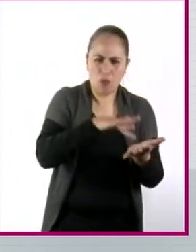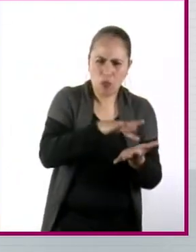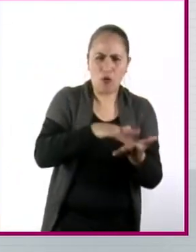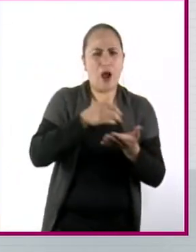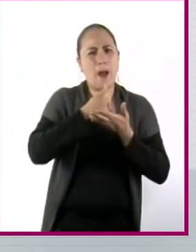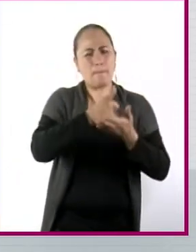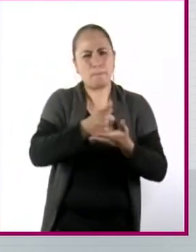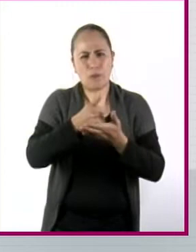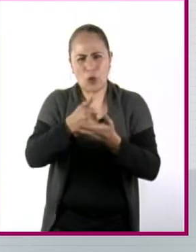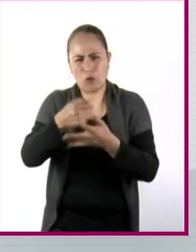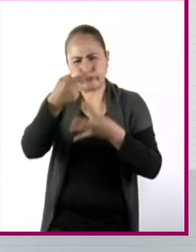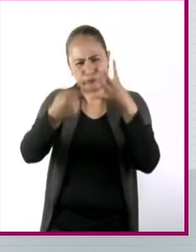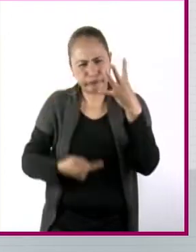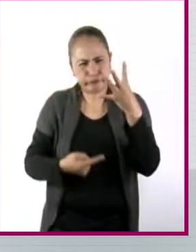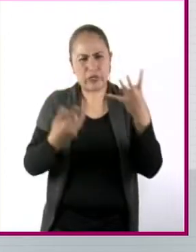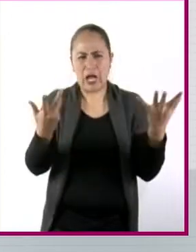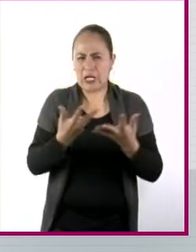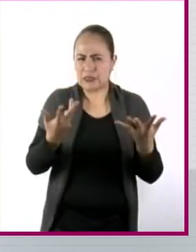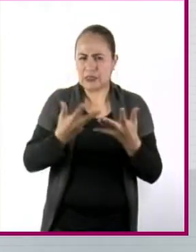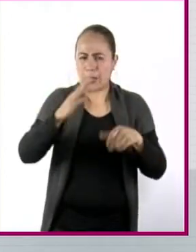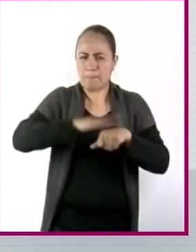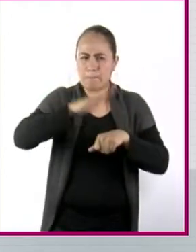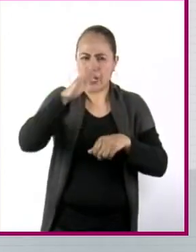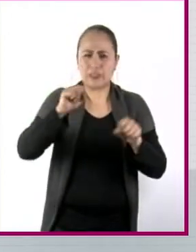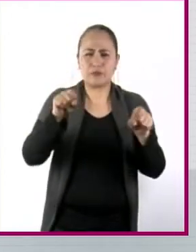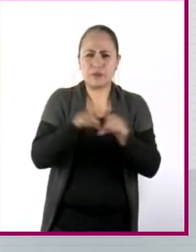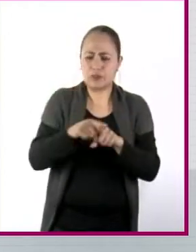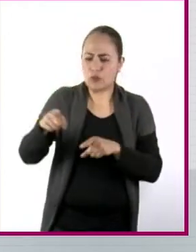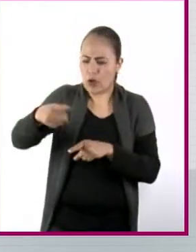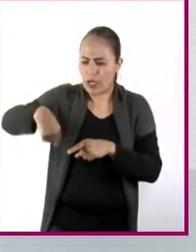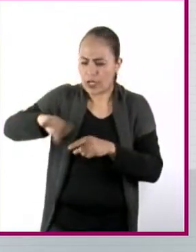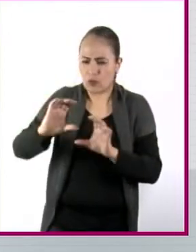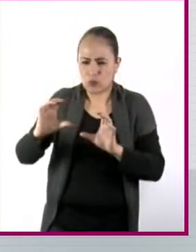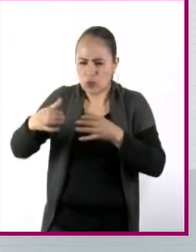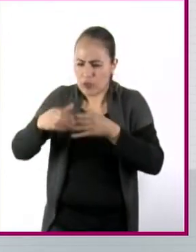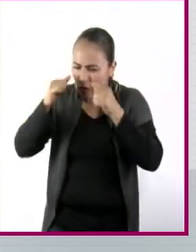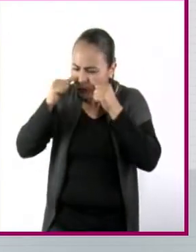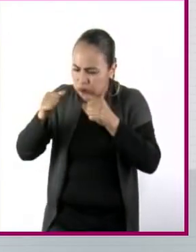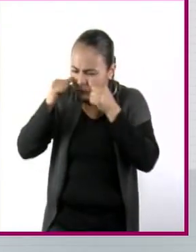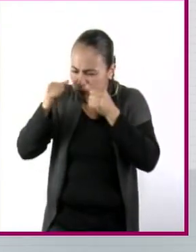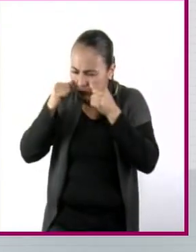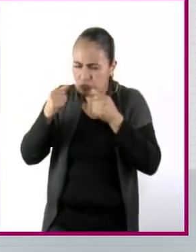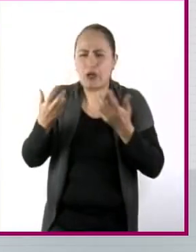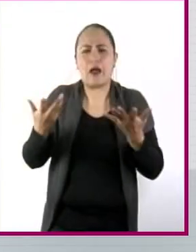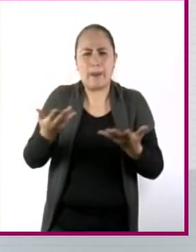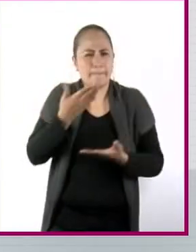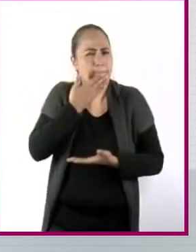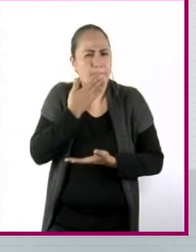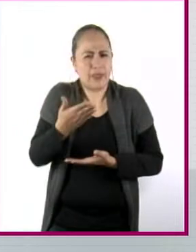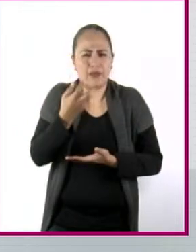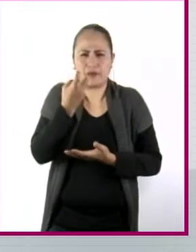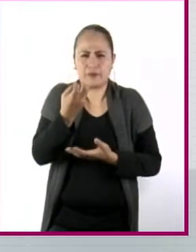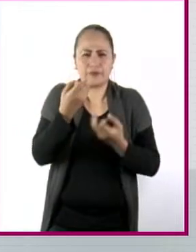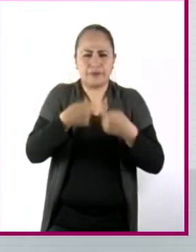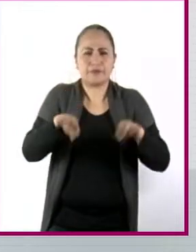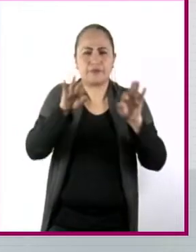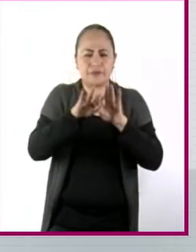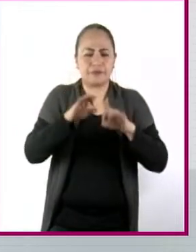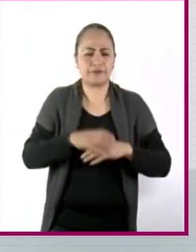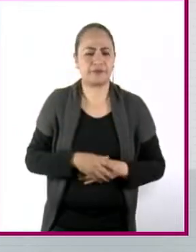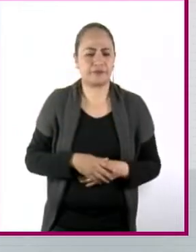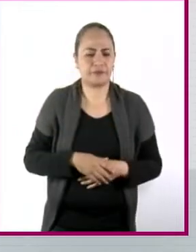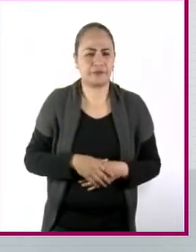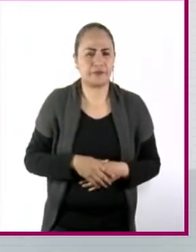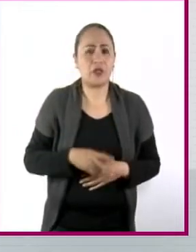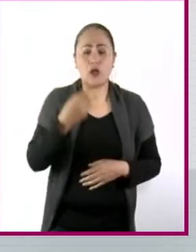continuidad a los proyectos. Y también escuchando a la misma comunidad estudiantil. Creo que es algo bien importante. En este